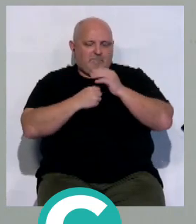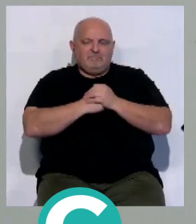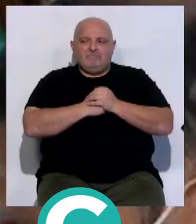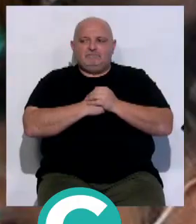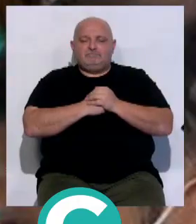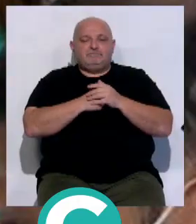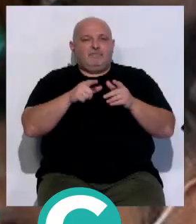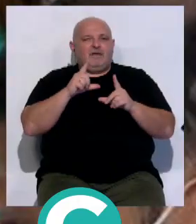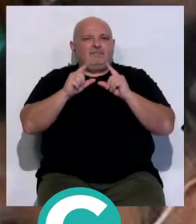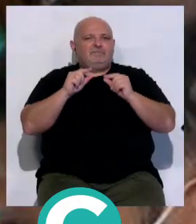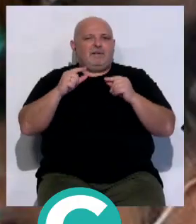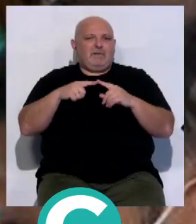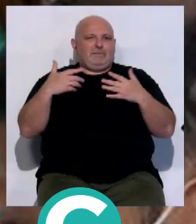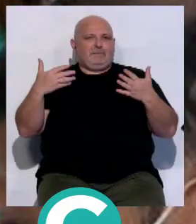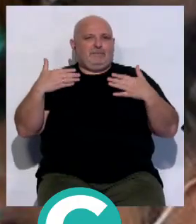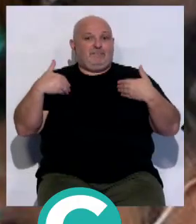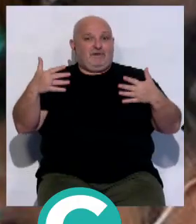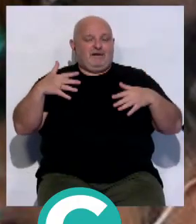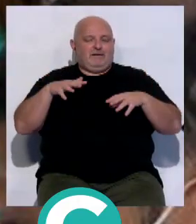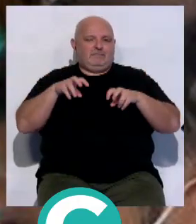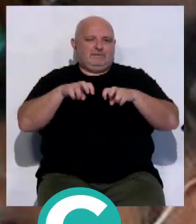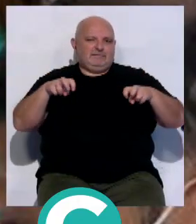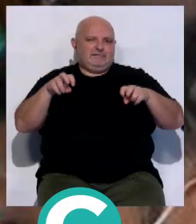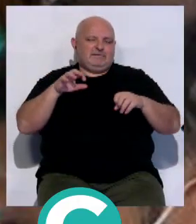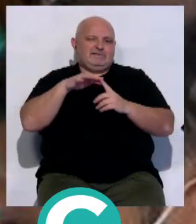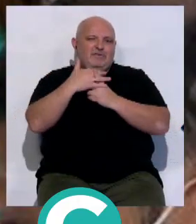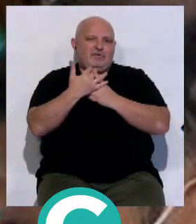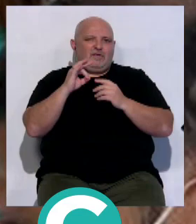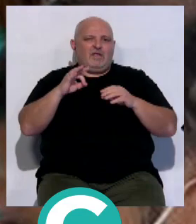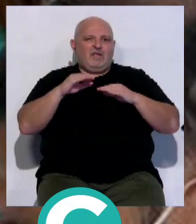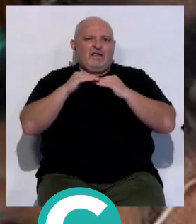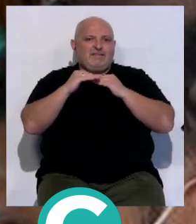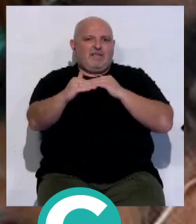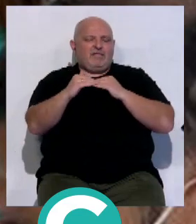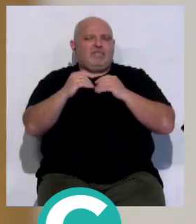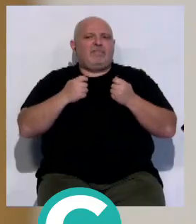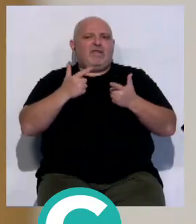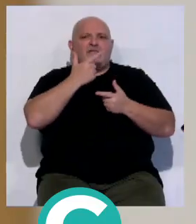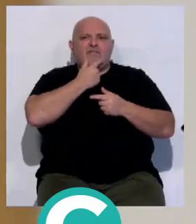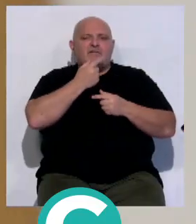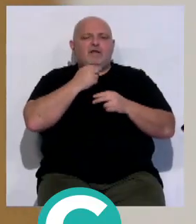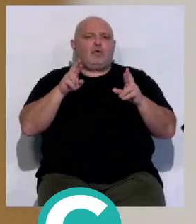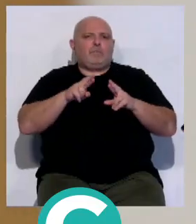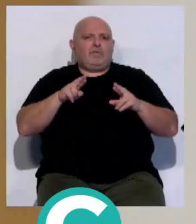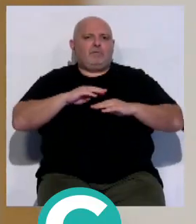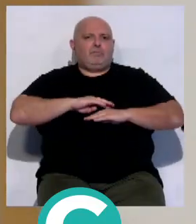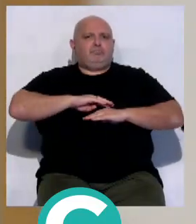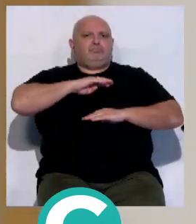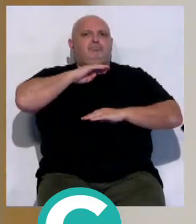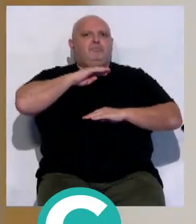Estas salidas programadas dirigidas a los pacientes que están en situación de estabilidad facilitan su recuperación,